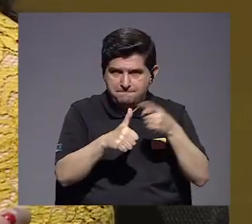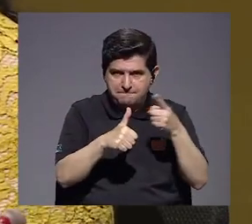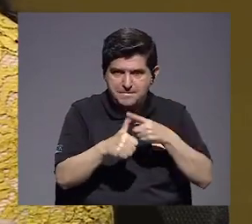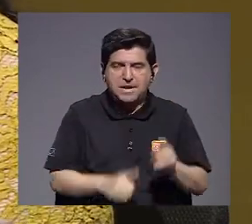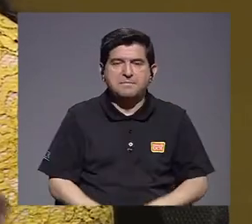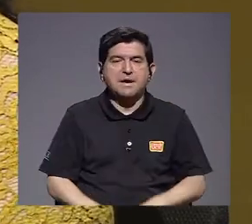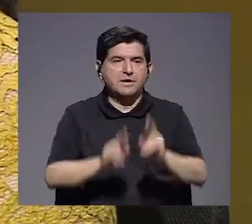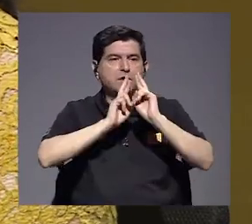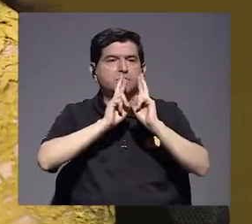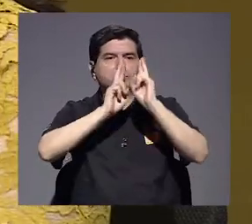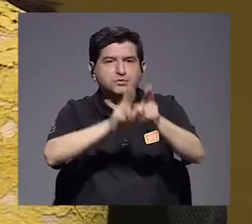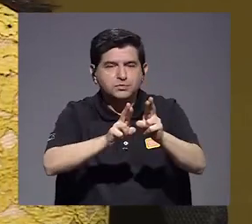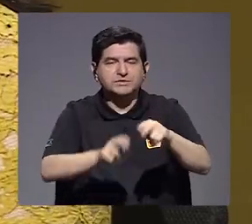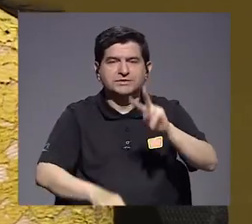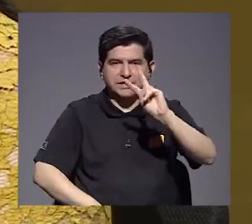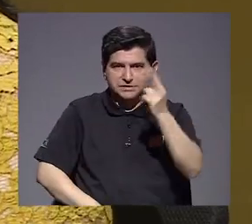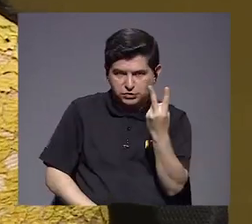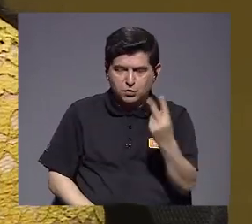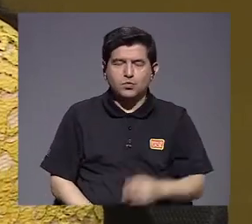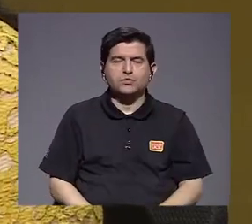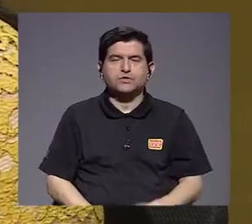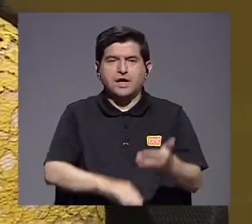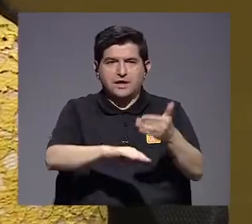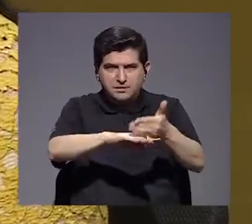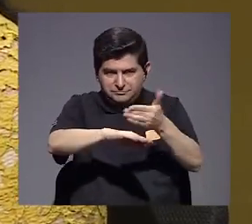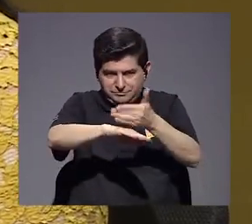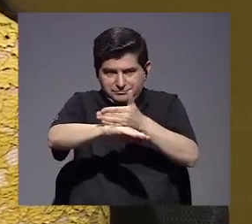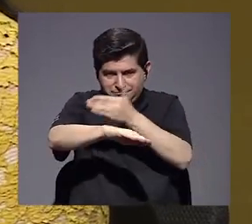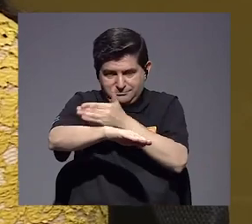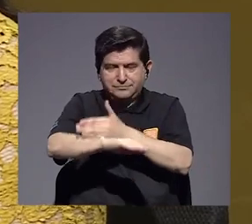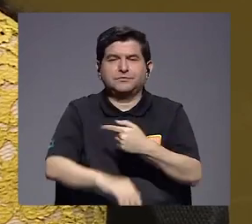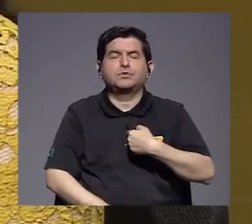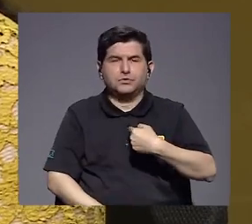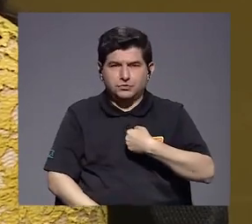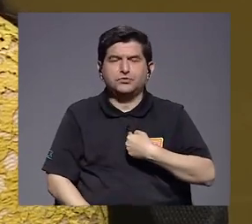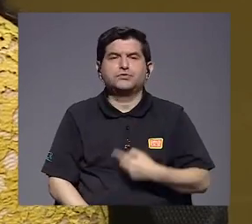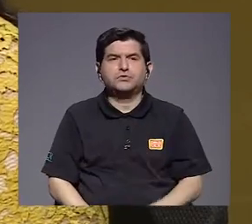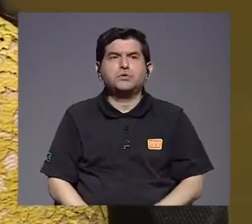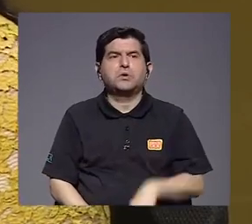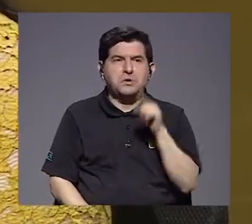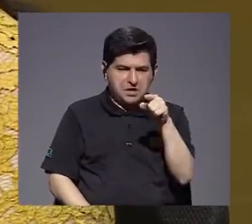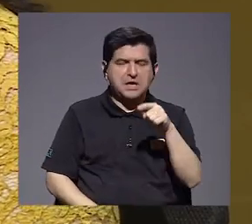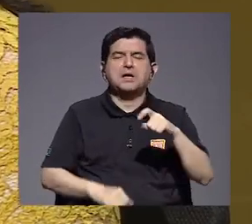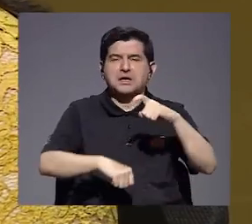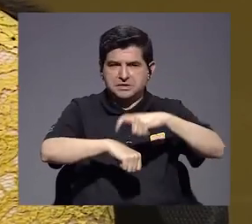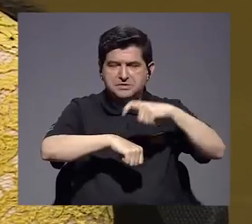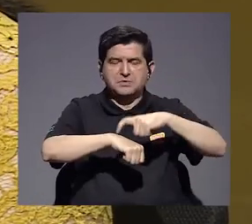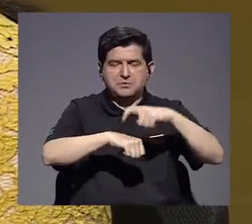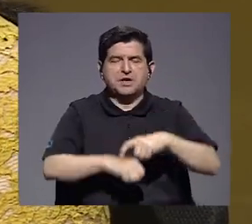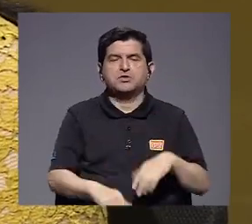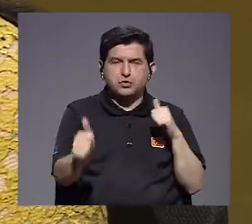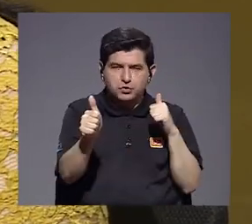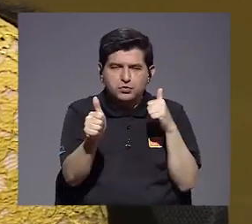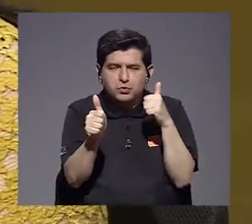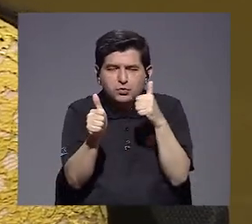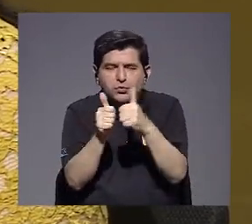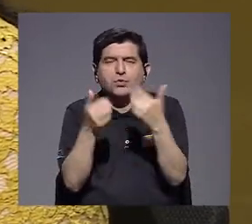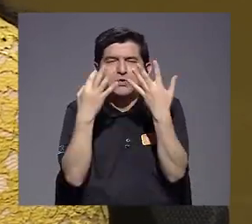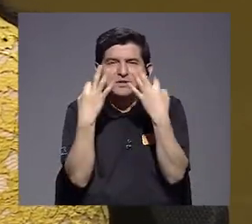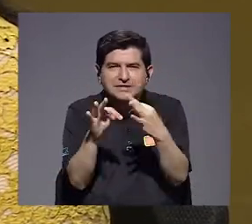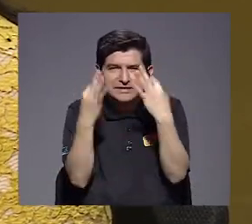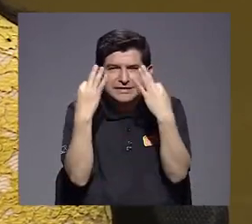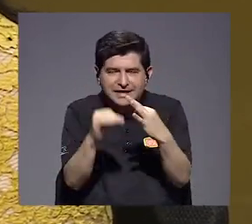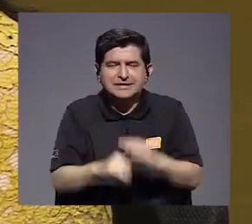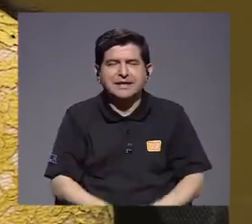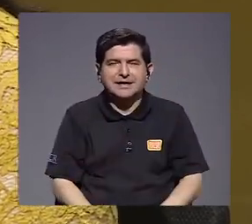que ver con la respuesta y la segunda con la recuperación. Entonces, yo coincido que estamos ahí en recuperación, esforzándonos para